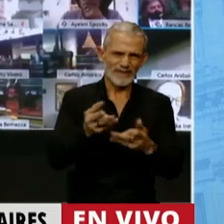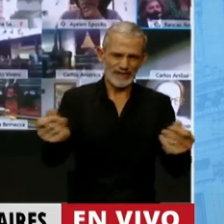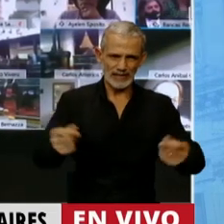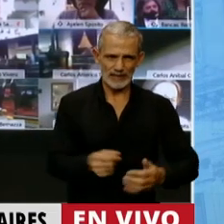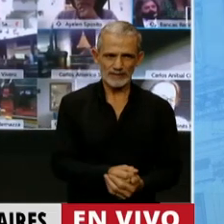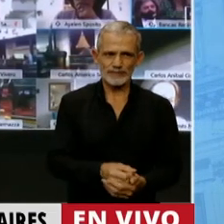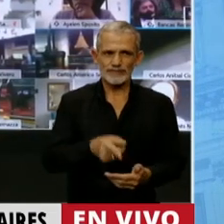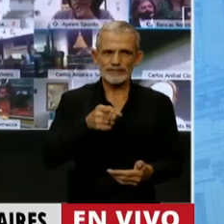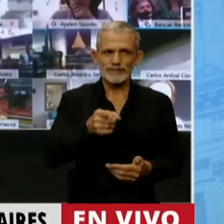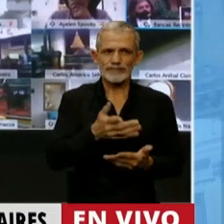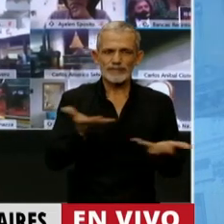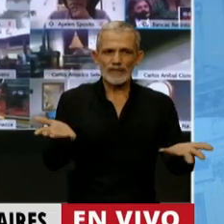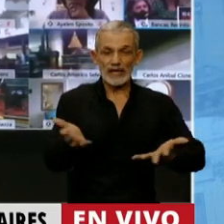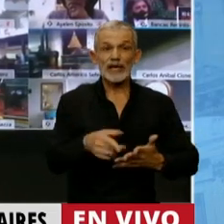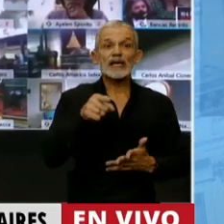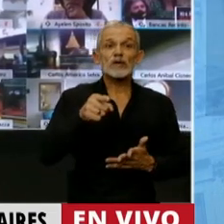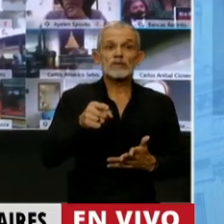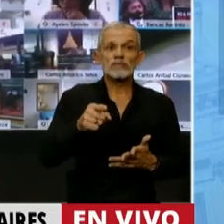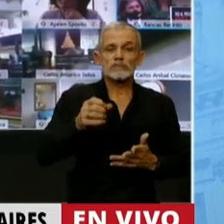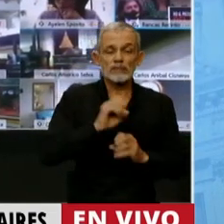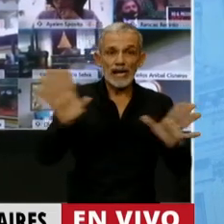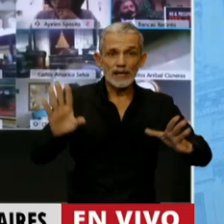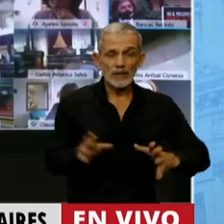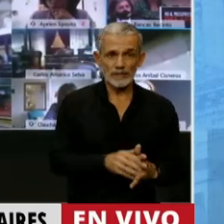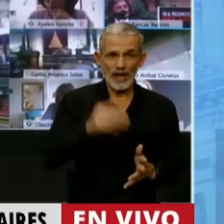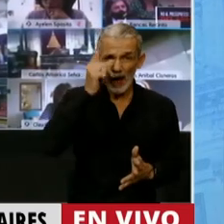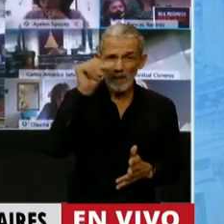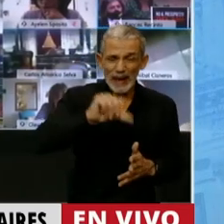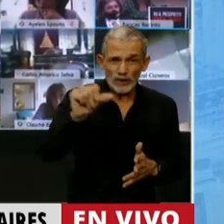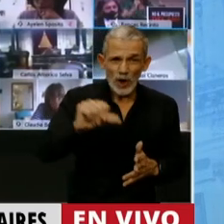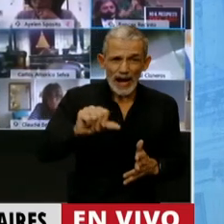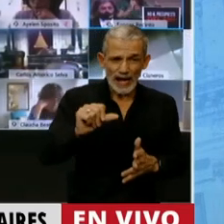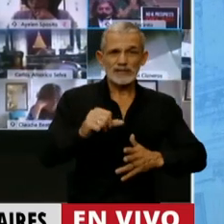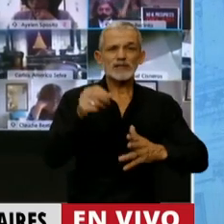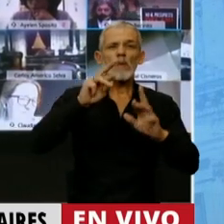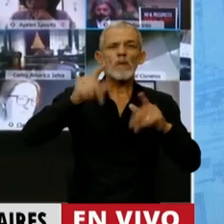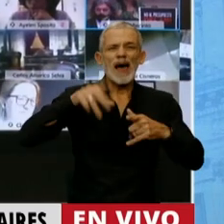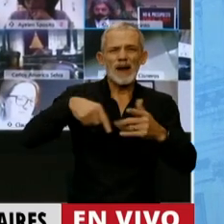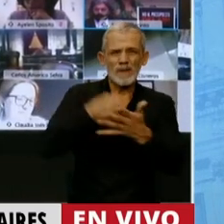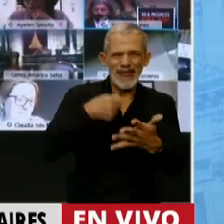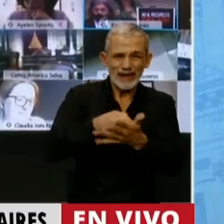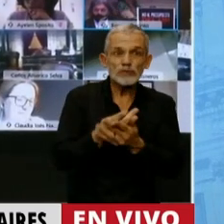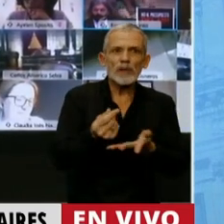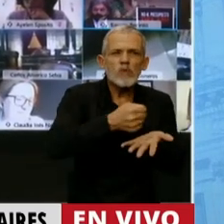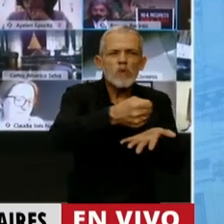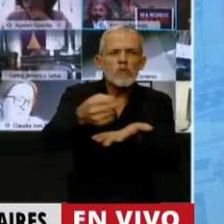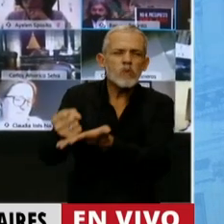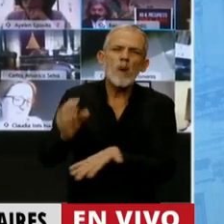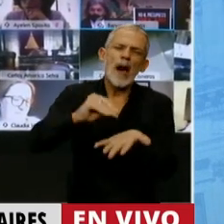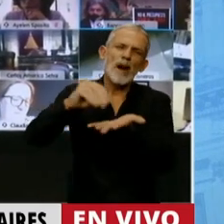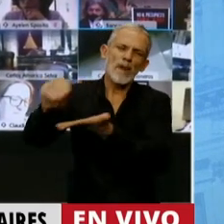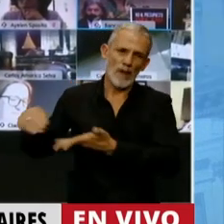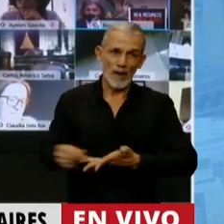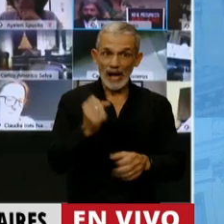Montaña de subsidios. Impresionante. Las petroleras hacen un plan de lucha para que lo sigan subsidiando. Ahora, los